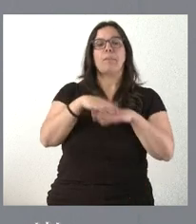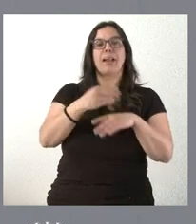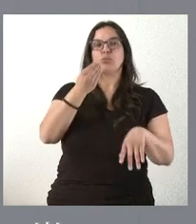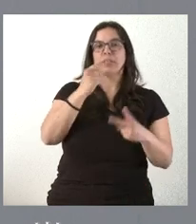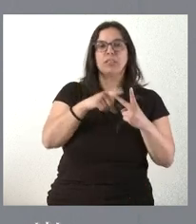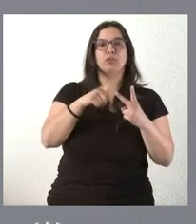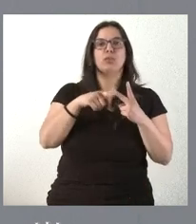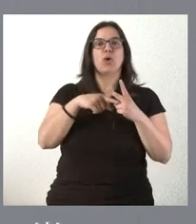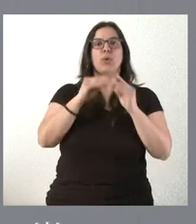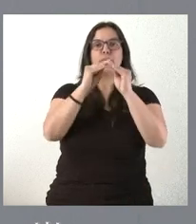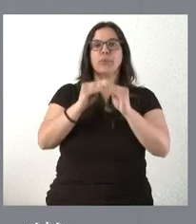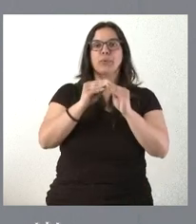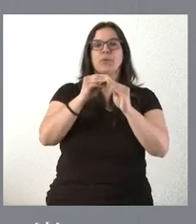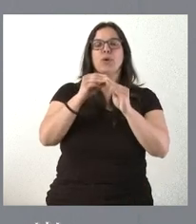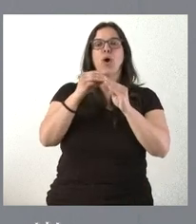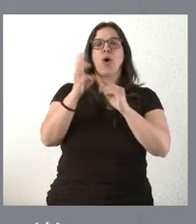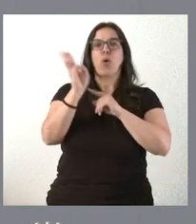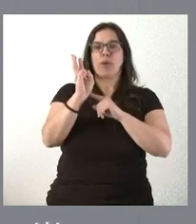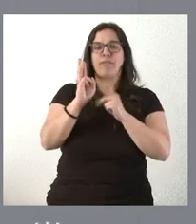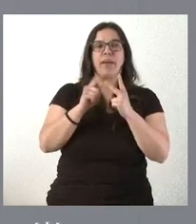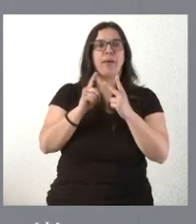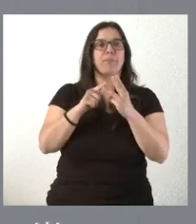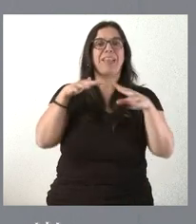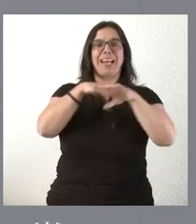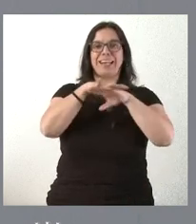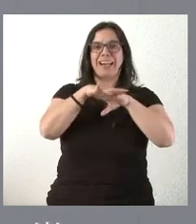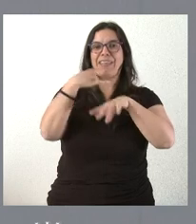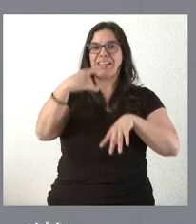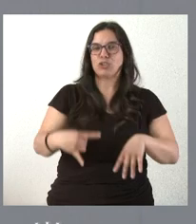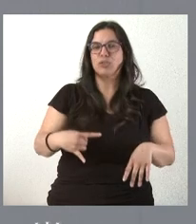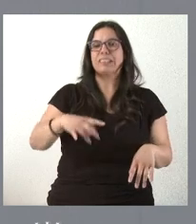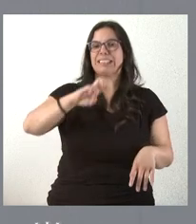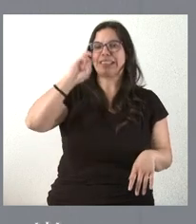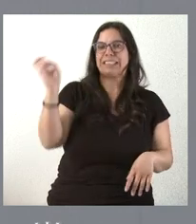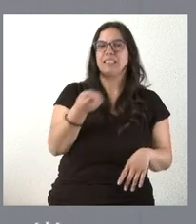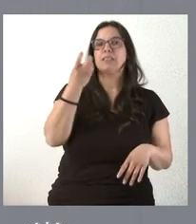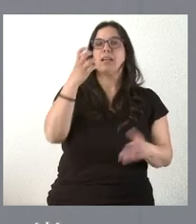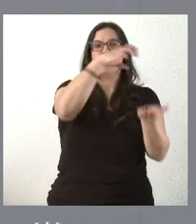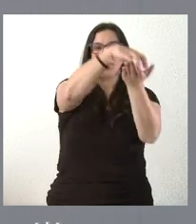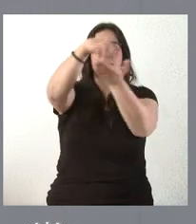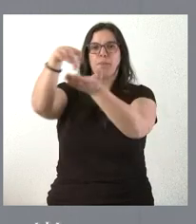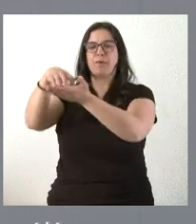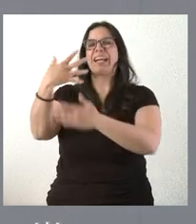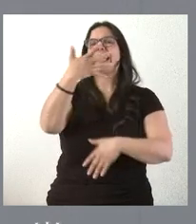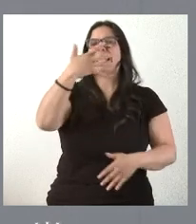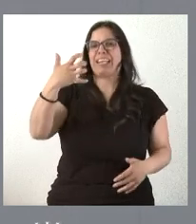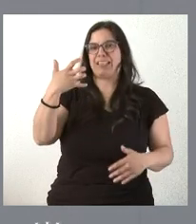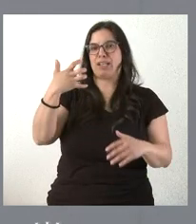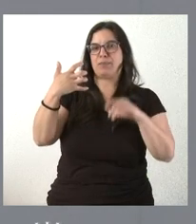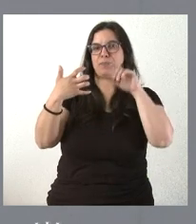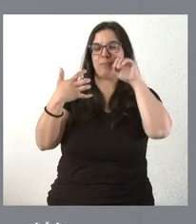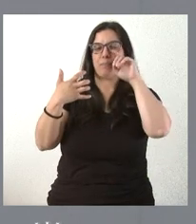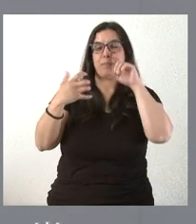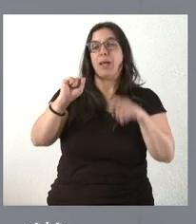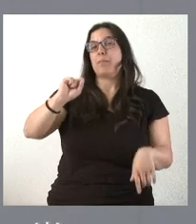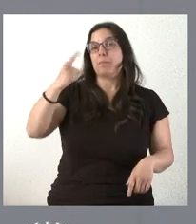infraestructura wifi, red electrónica, en al menos 500 dependencias sanitarias, fundamentalmente en